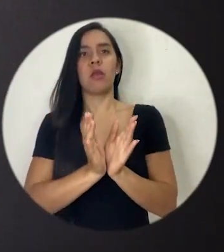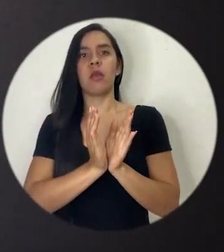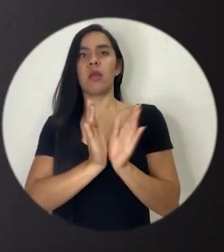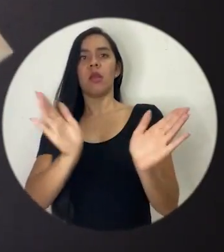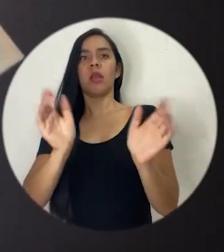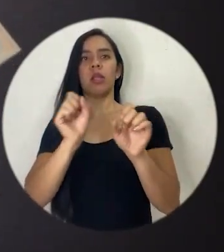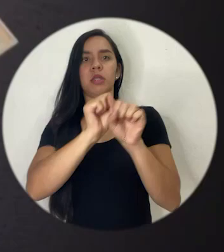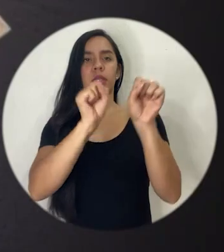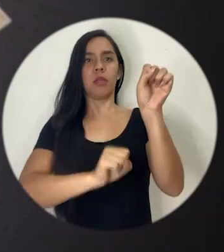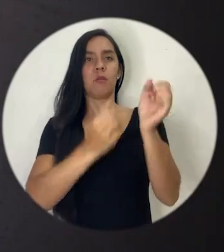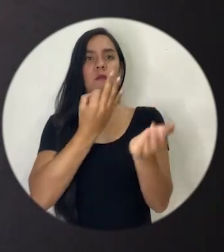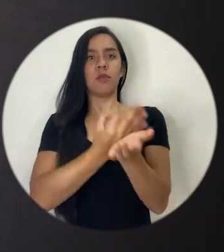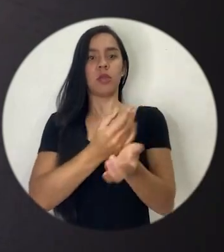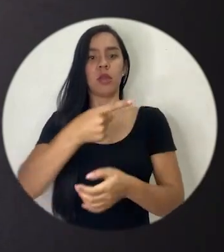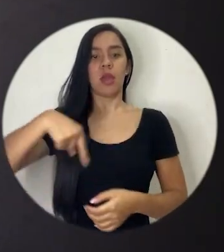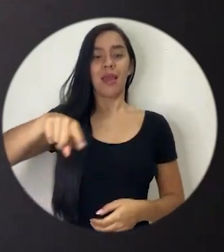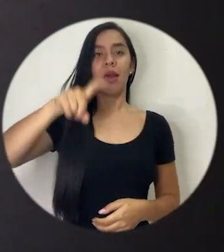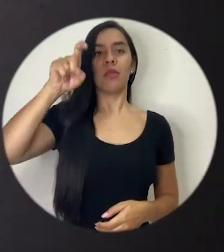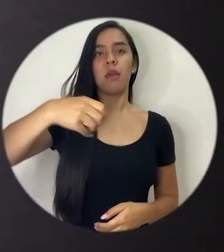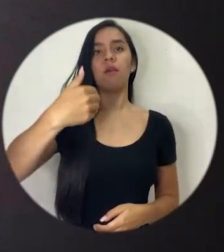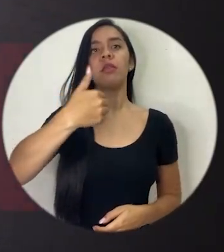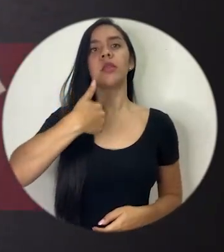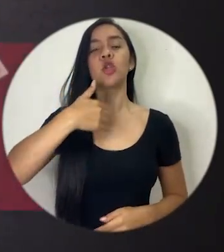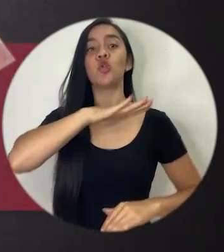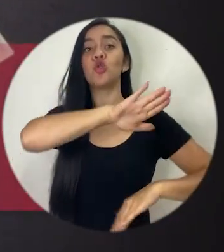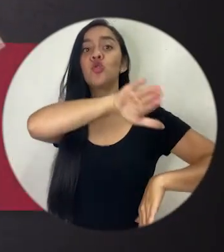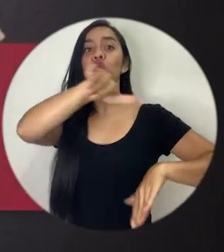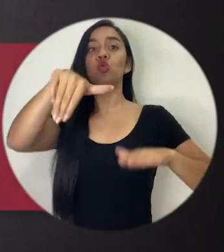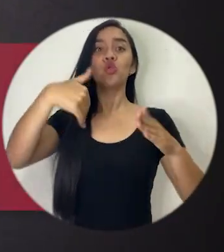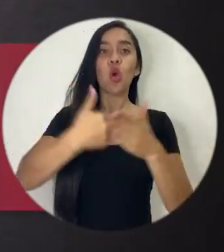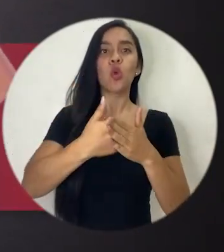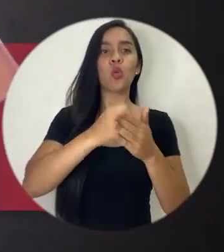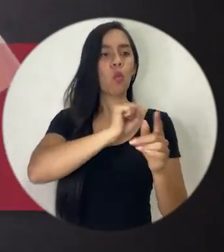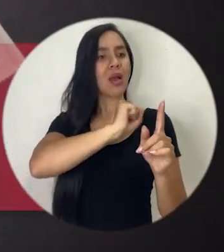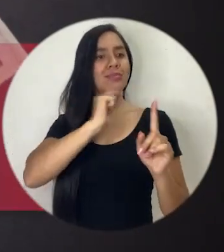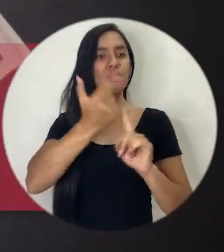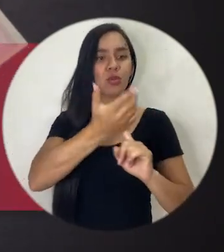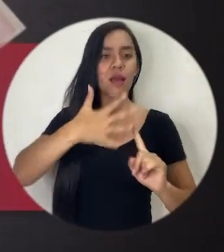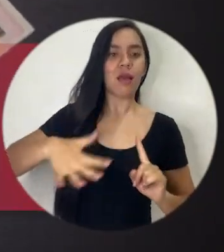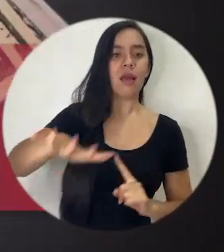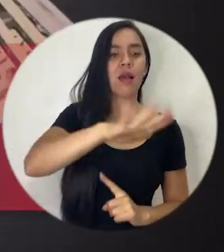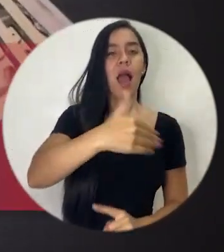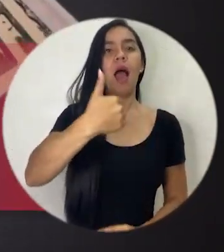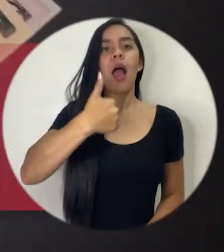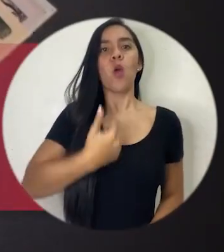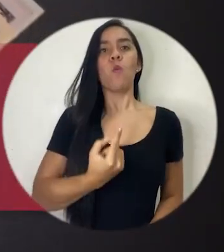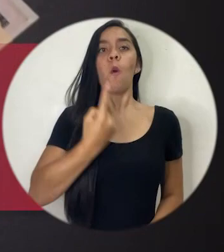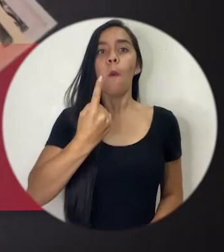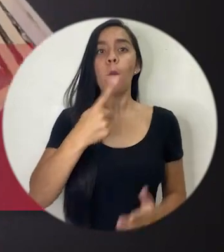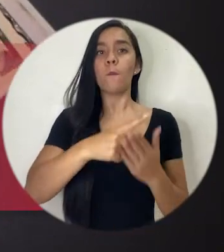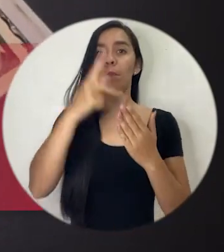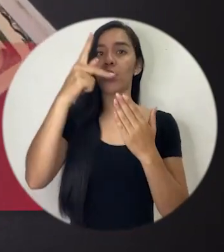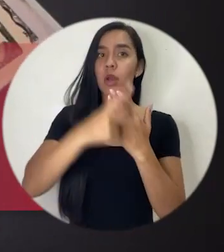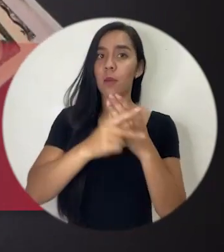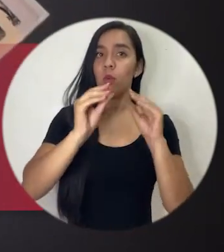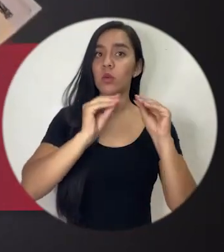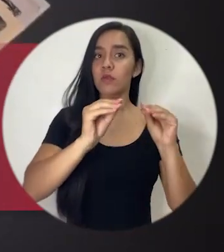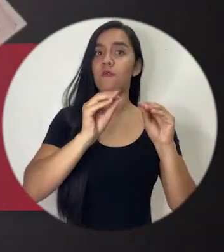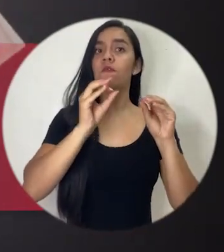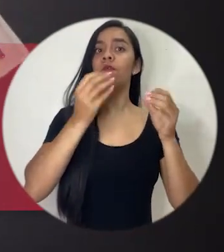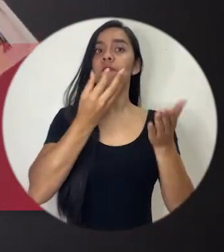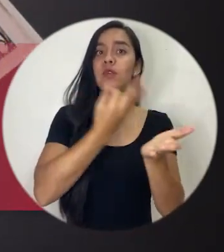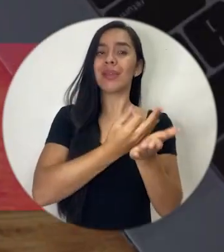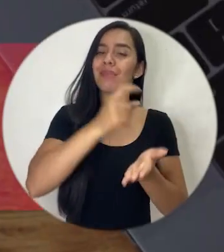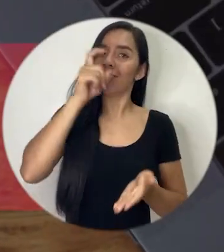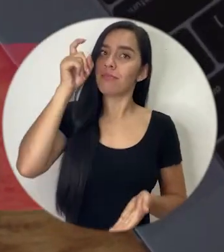deberíamos de tener todos como sociedad un programa de educación financiera que